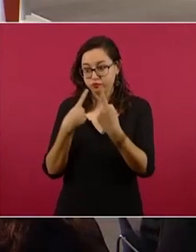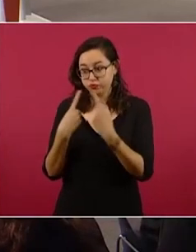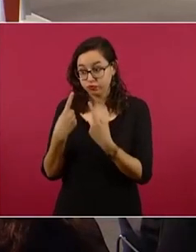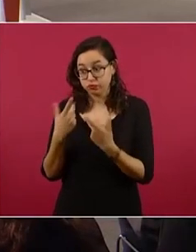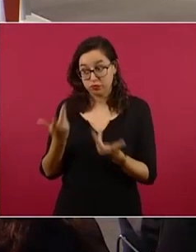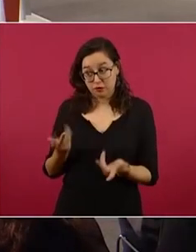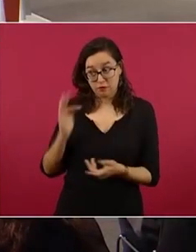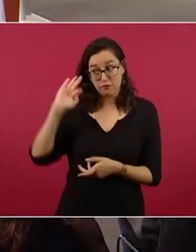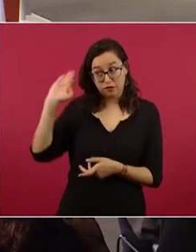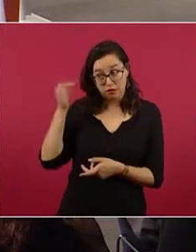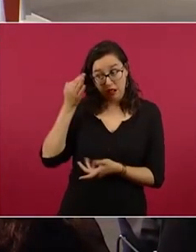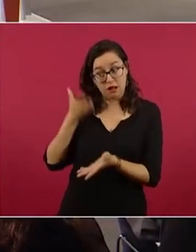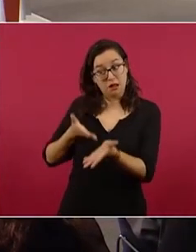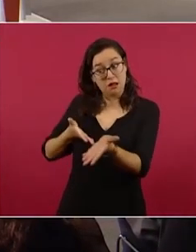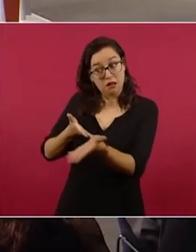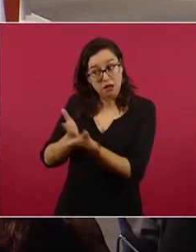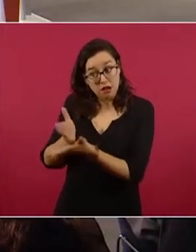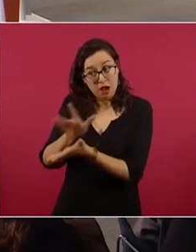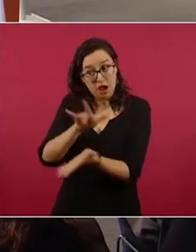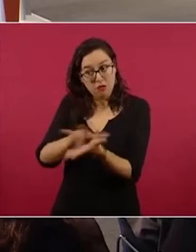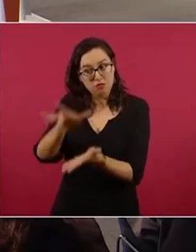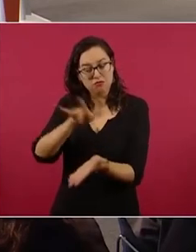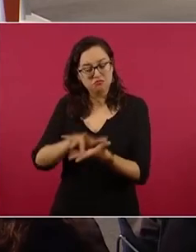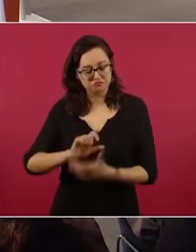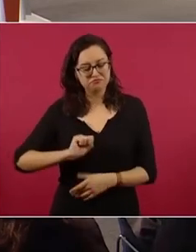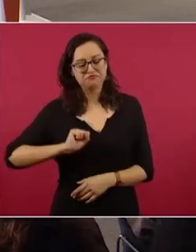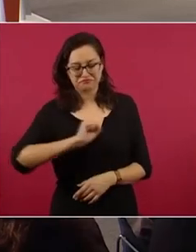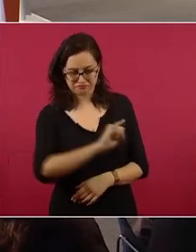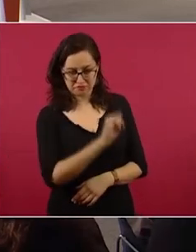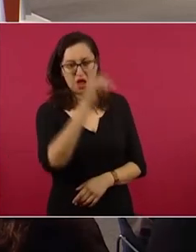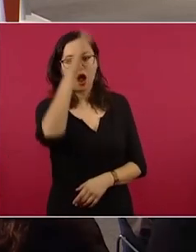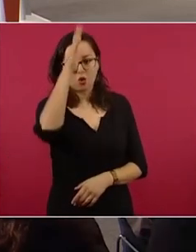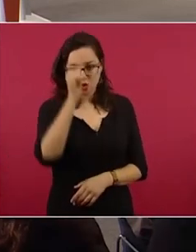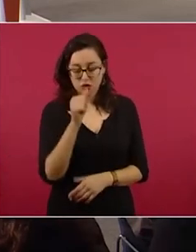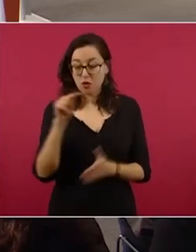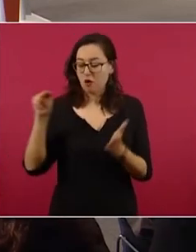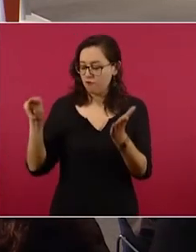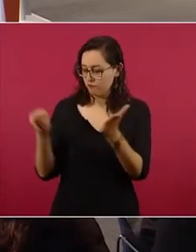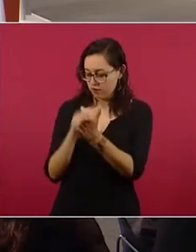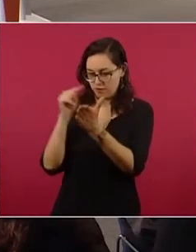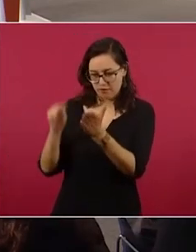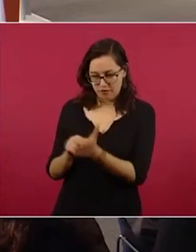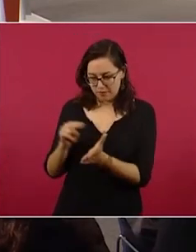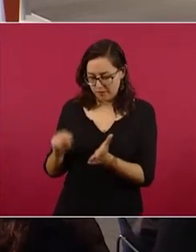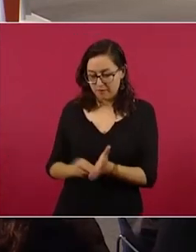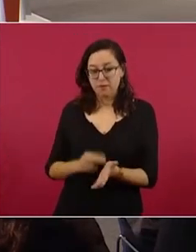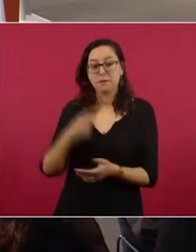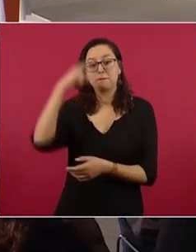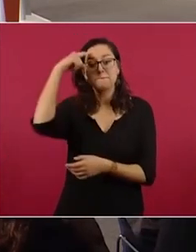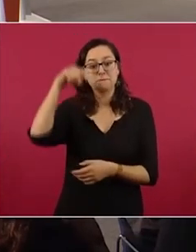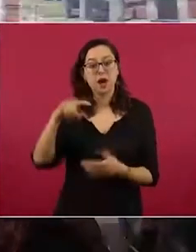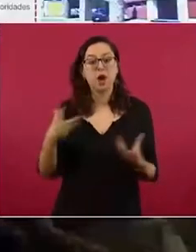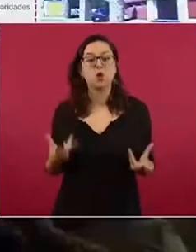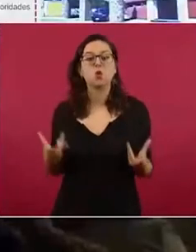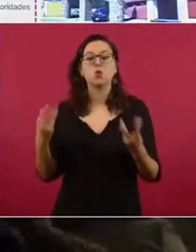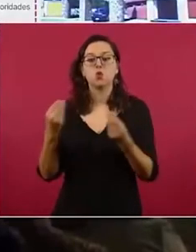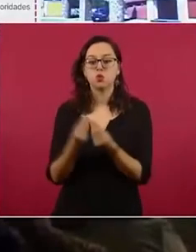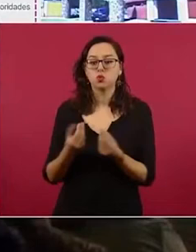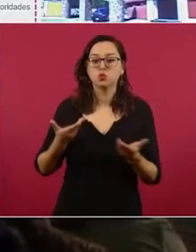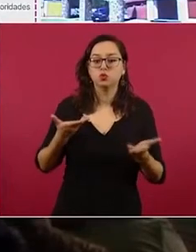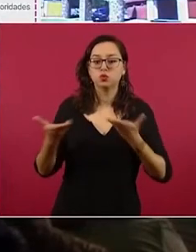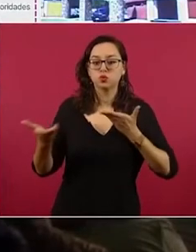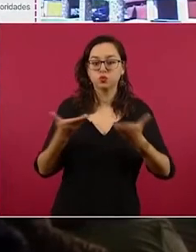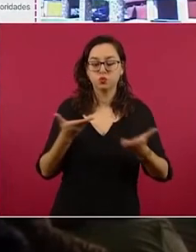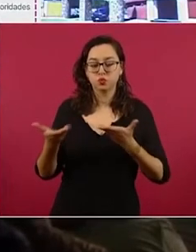girados a la Secretaría de Seguridad y Protección Ciudadana para buscar la colaboración del Tribunal Superior de